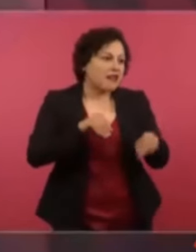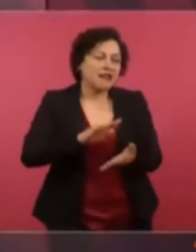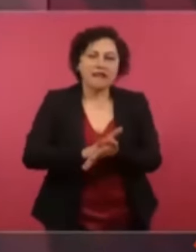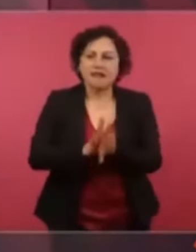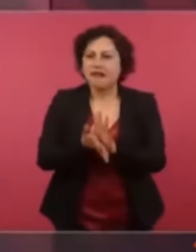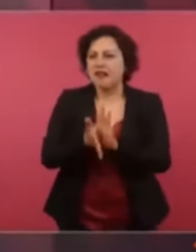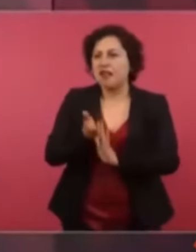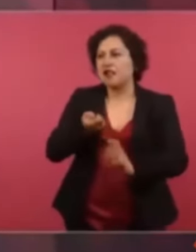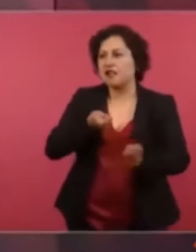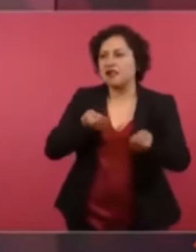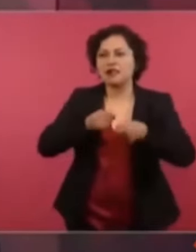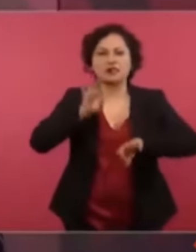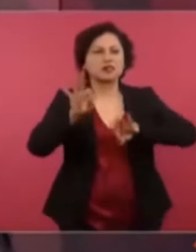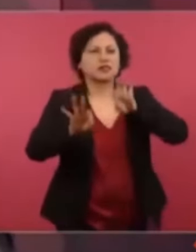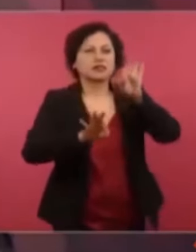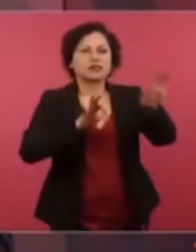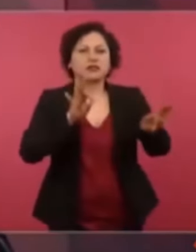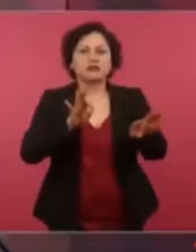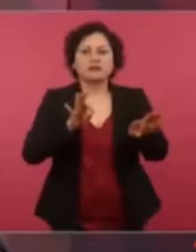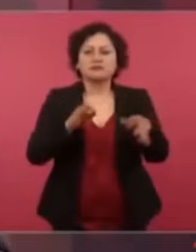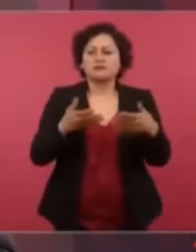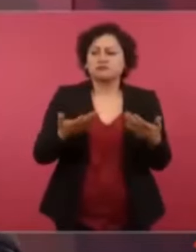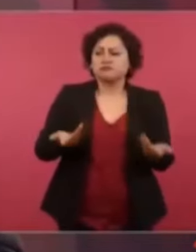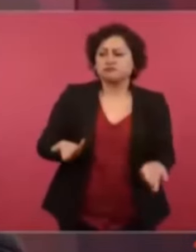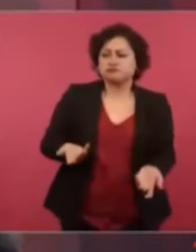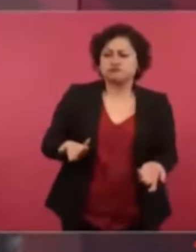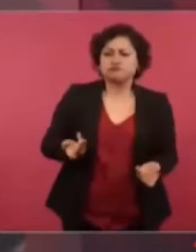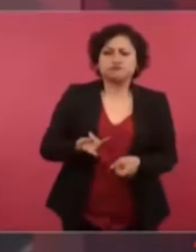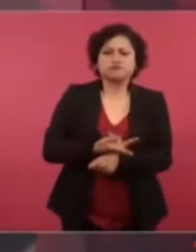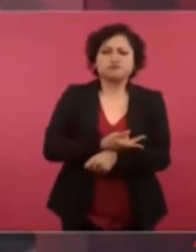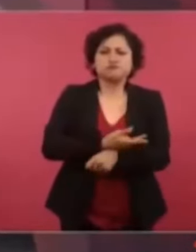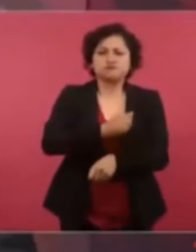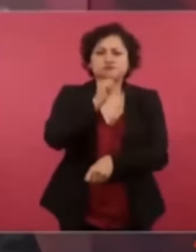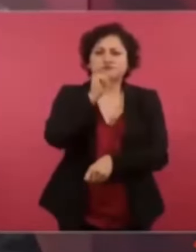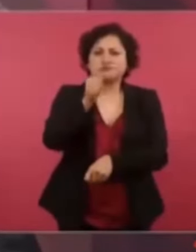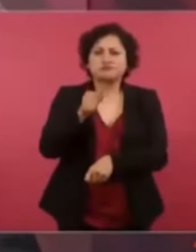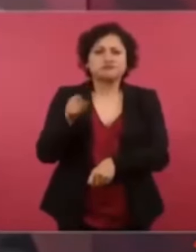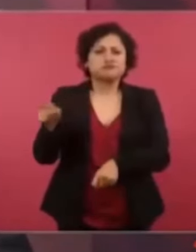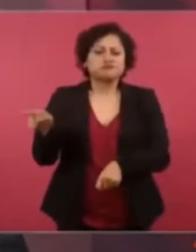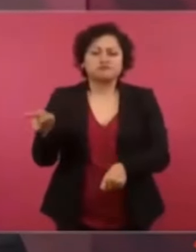Ah, porque esto también incluye libros,